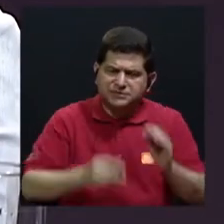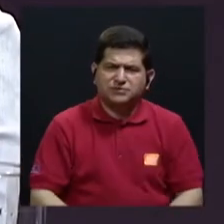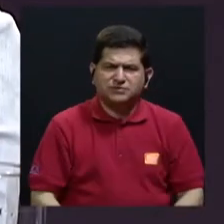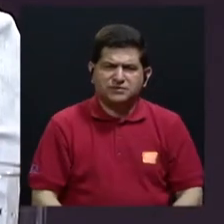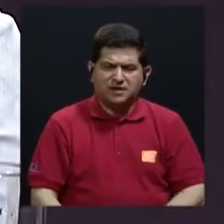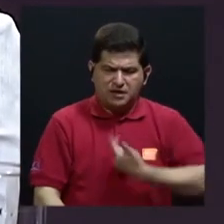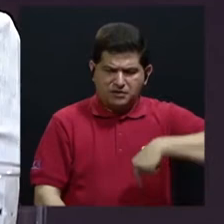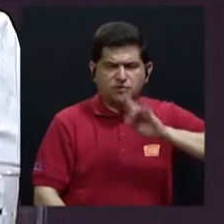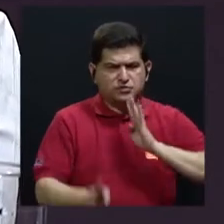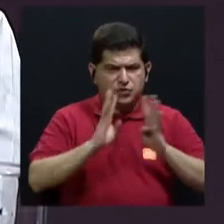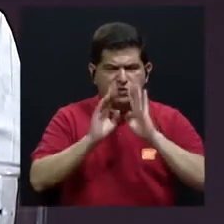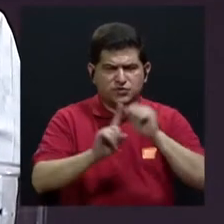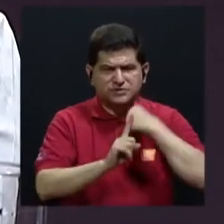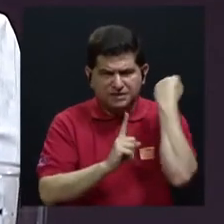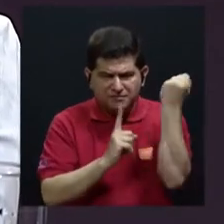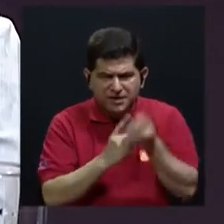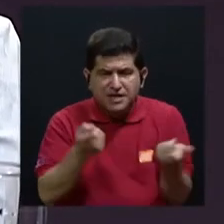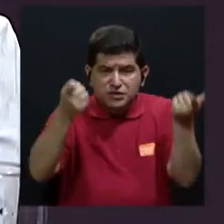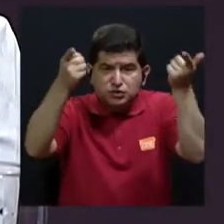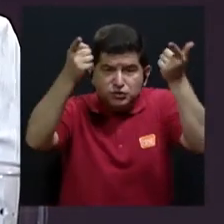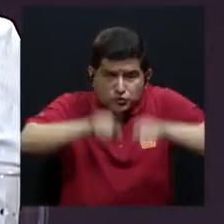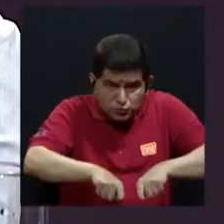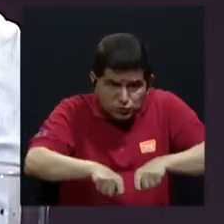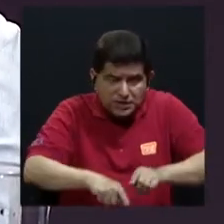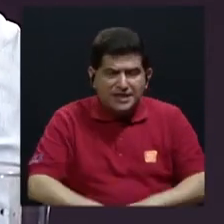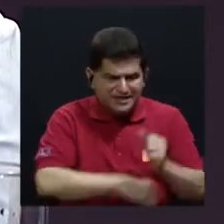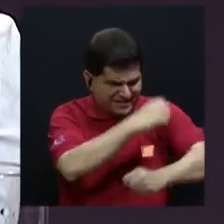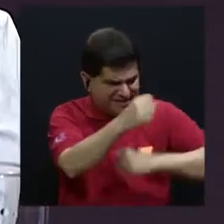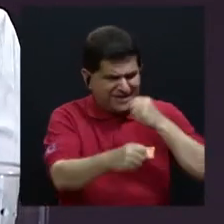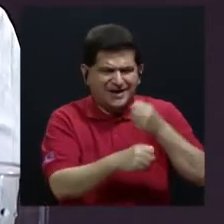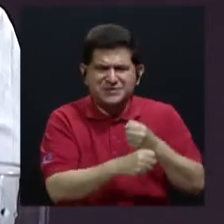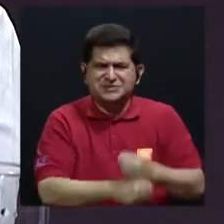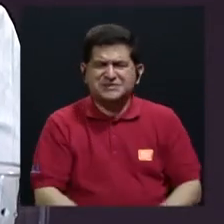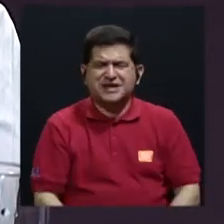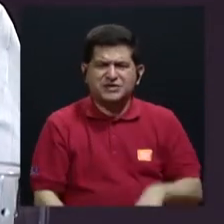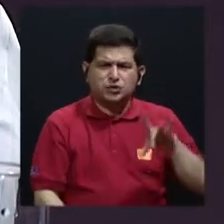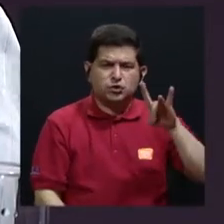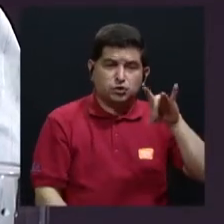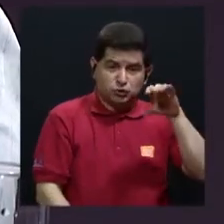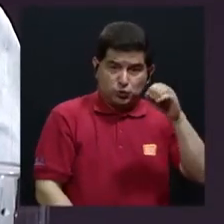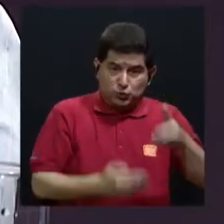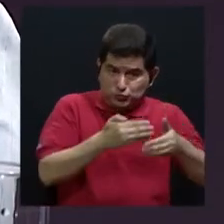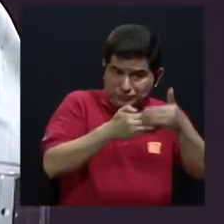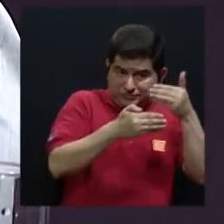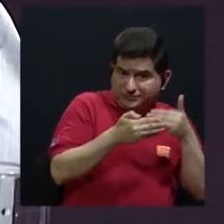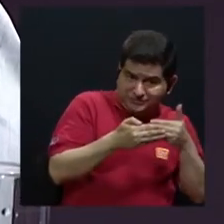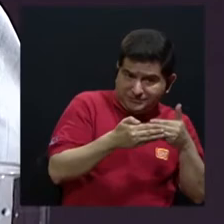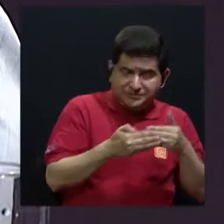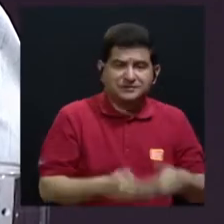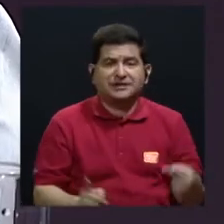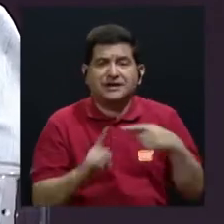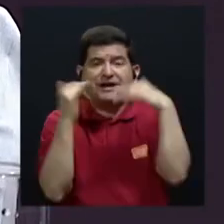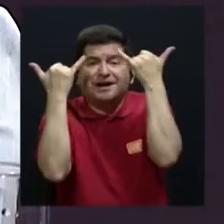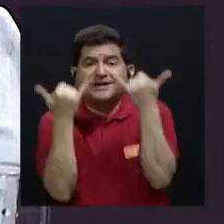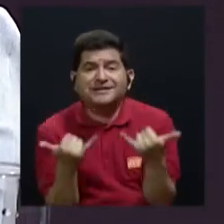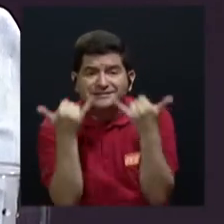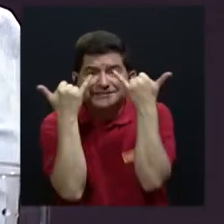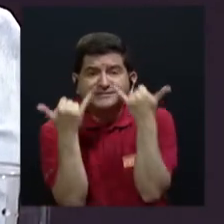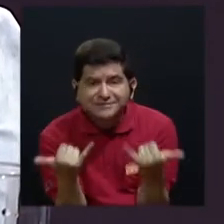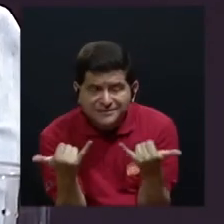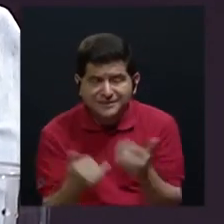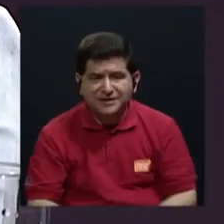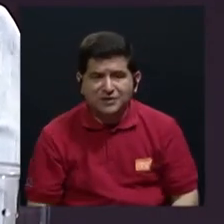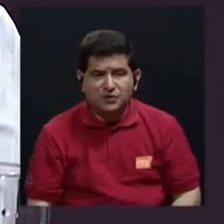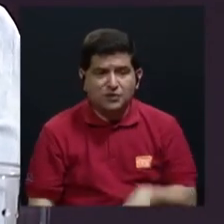hablando de situaciones que se suscitaron en los años 80 y que hasta hoy realmente están